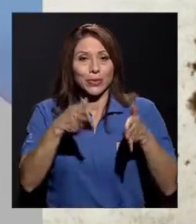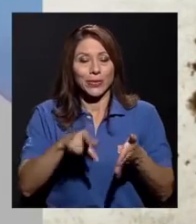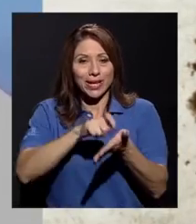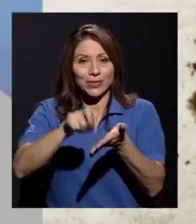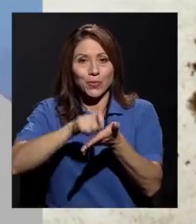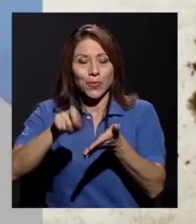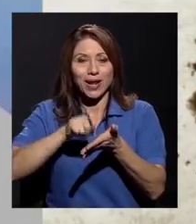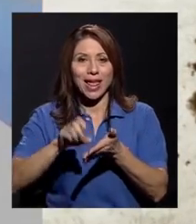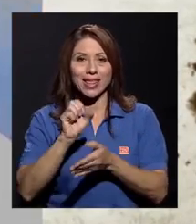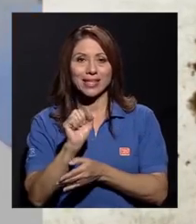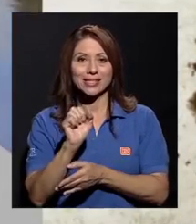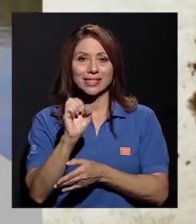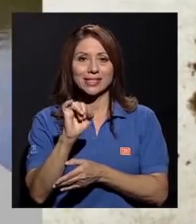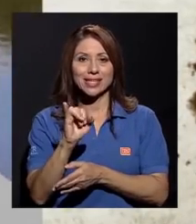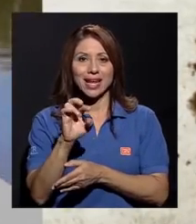el director de la Escuela de Sierpe.